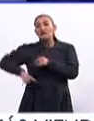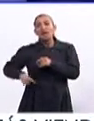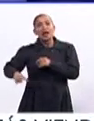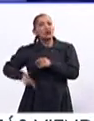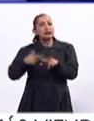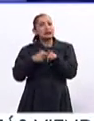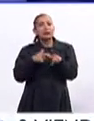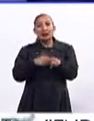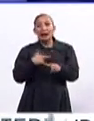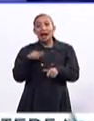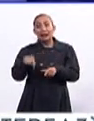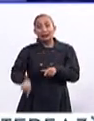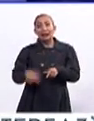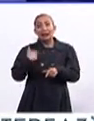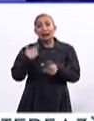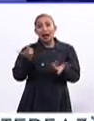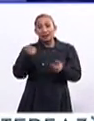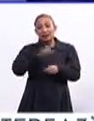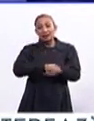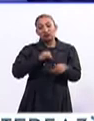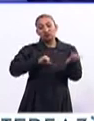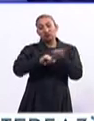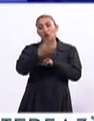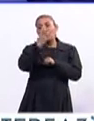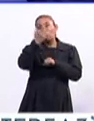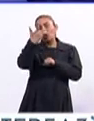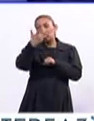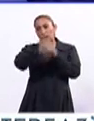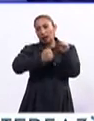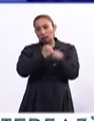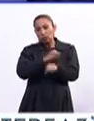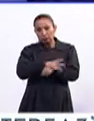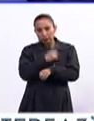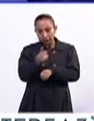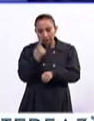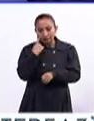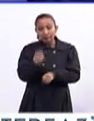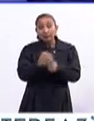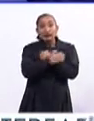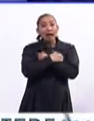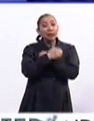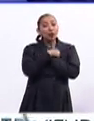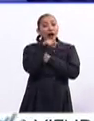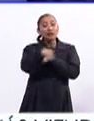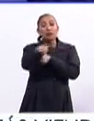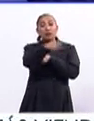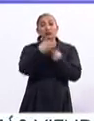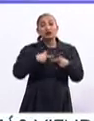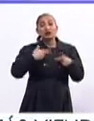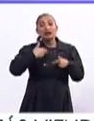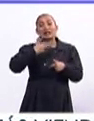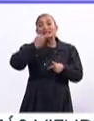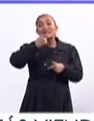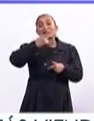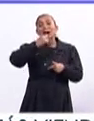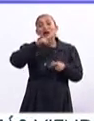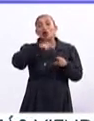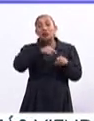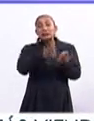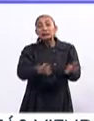como aquí lo decían, aquí es transadministración, a veces cuatro o ocho años, porque la educación de los hispanos en los Estados Unidos